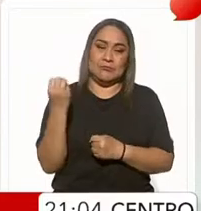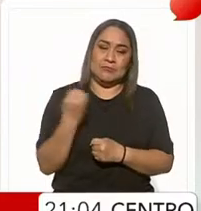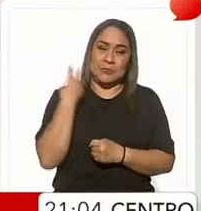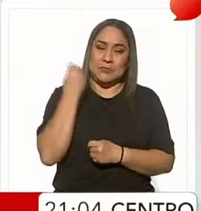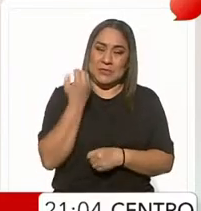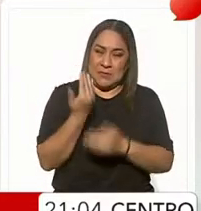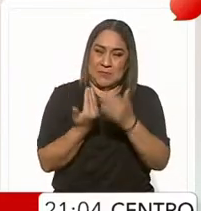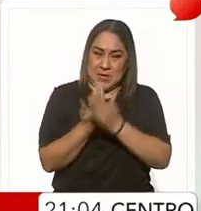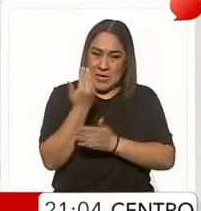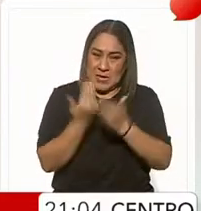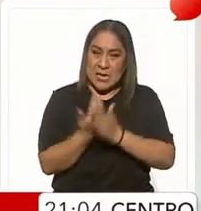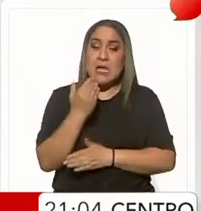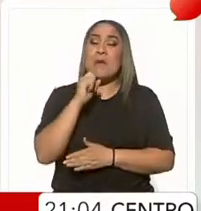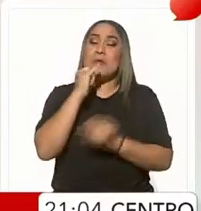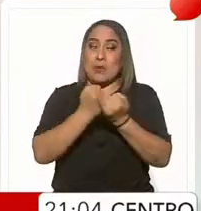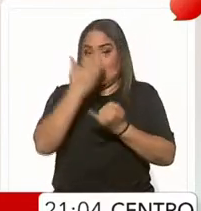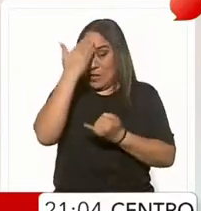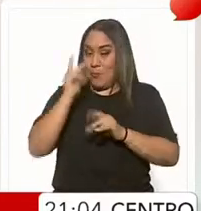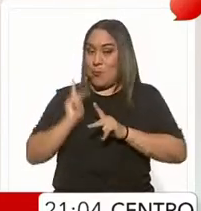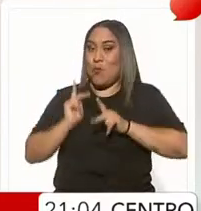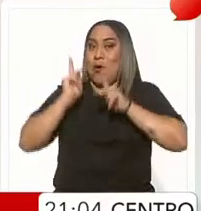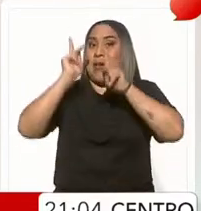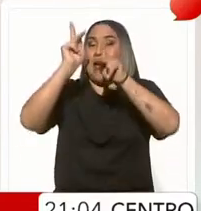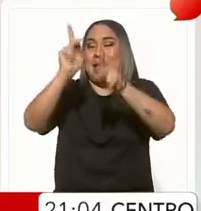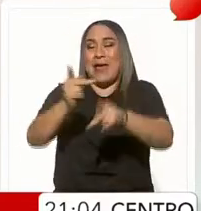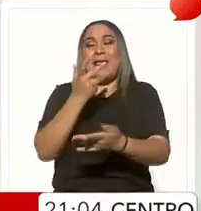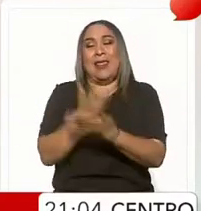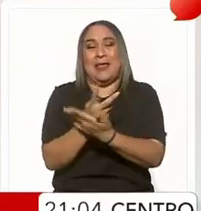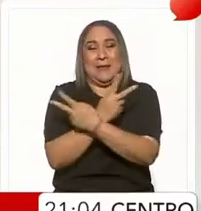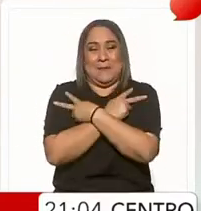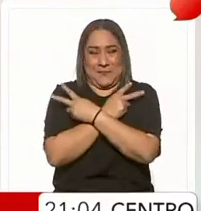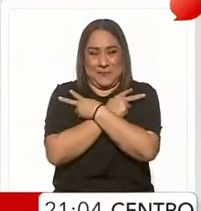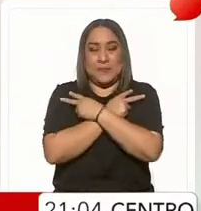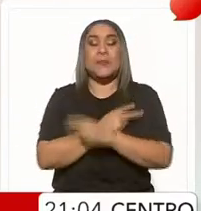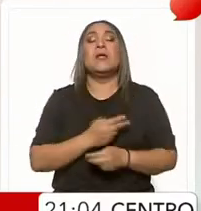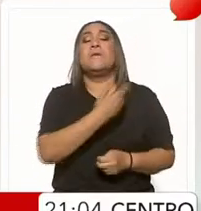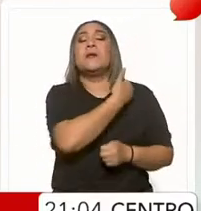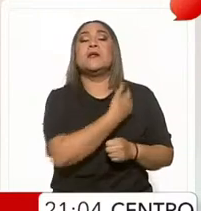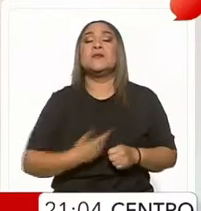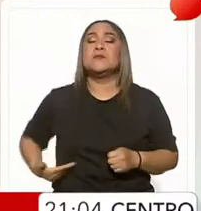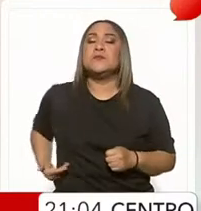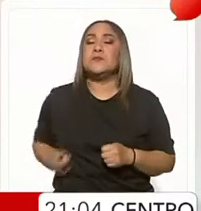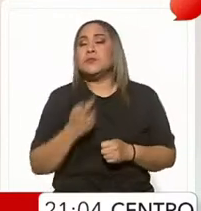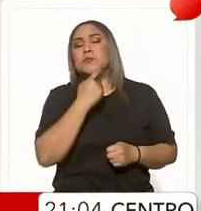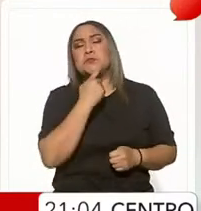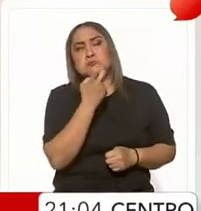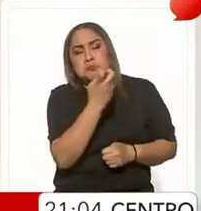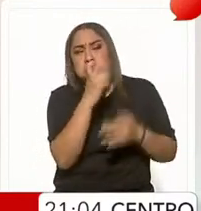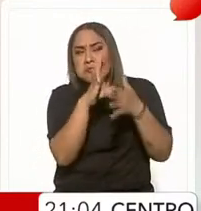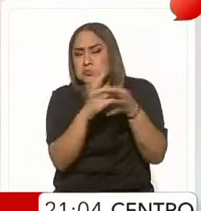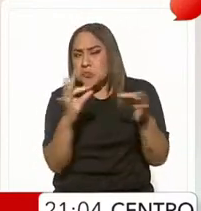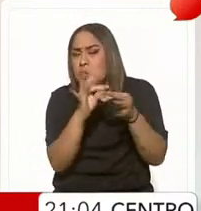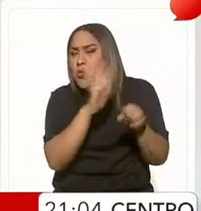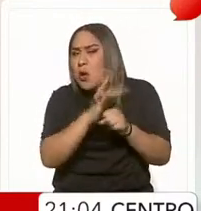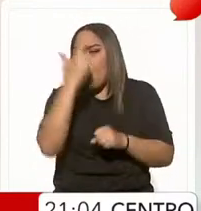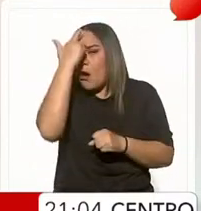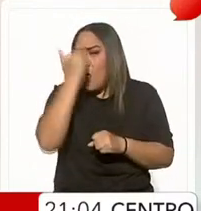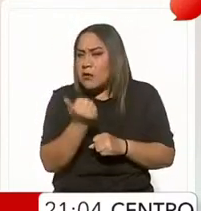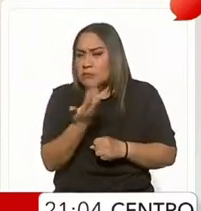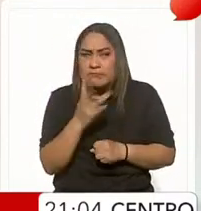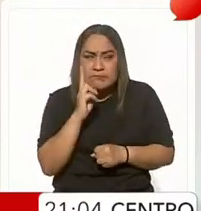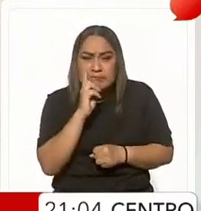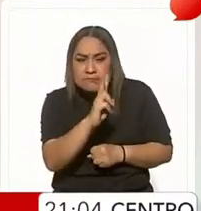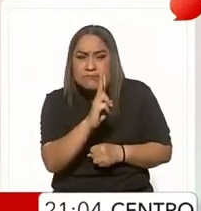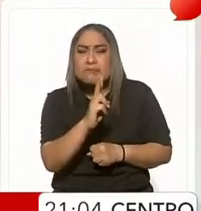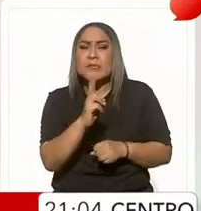matutina y un largo puente que se dio en estos términos informativos, el presidente puso el dedo en esa llaga, en lo que interpreta como